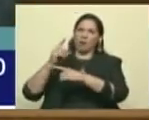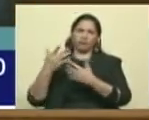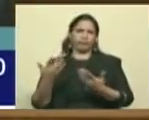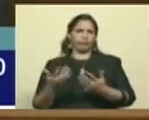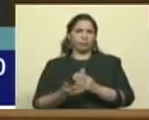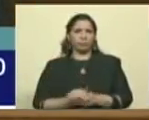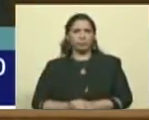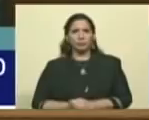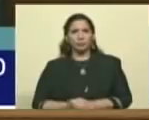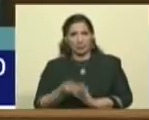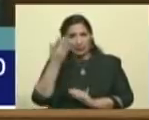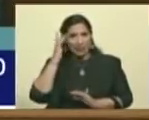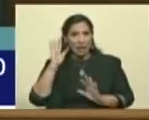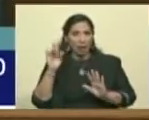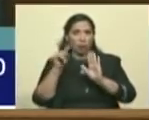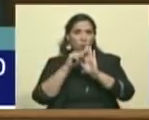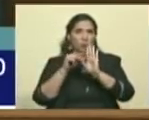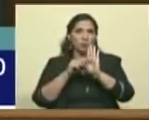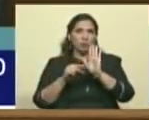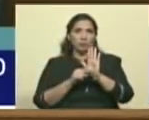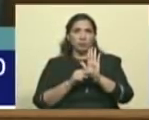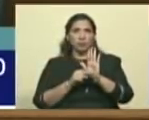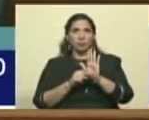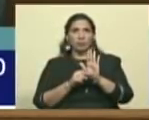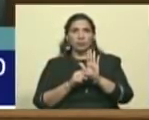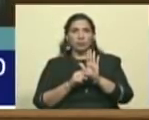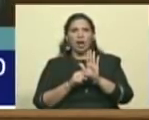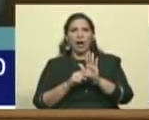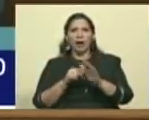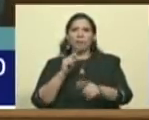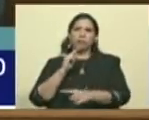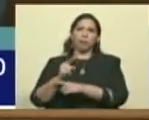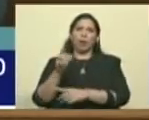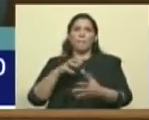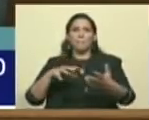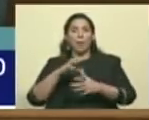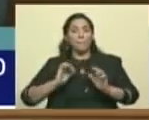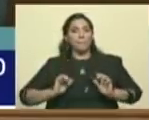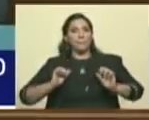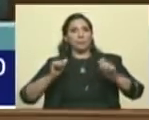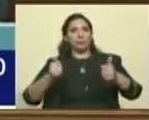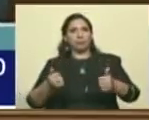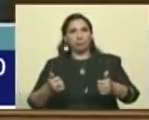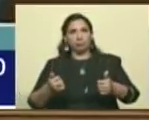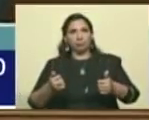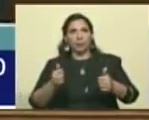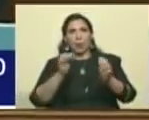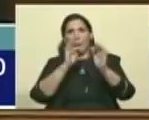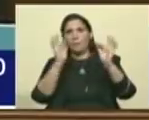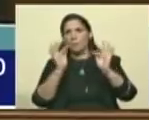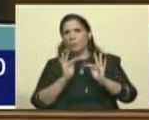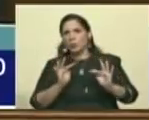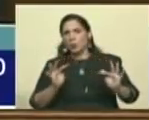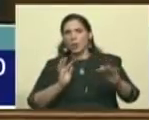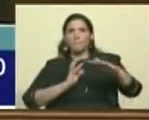Crear las condiciones. Una amenaza, ¿por qué? Ah, comenzó entonces la figura de los migrantes.